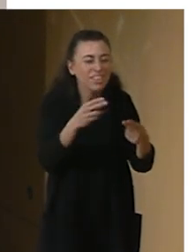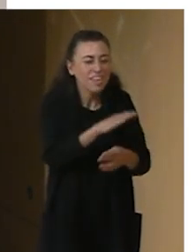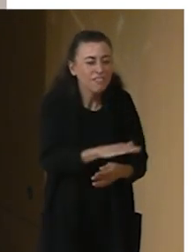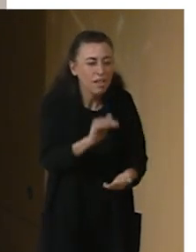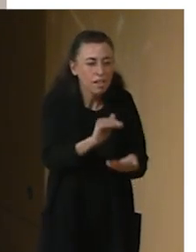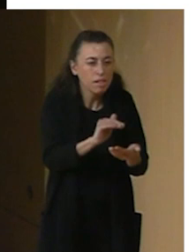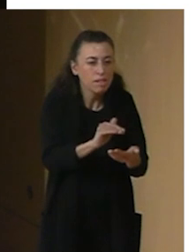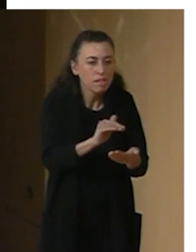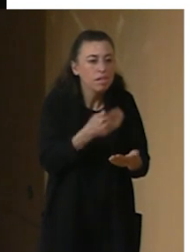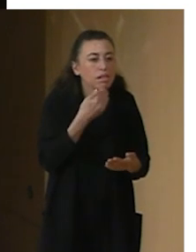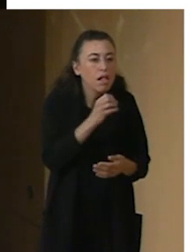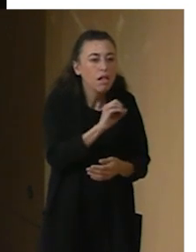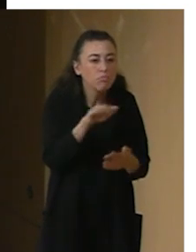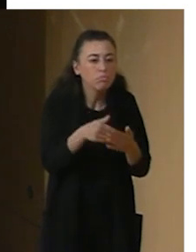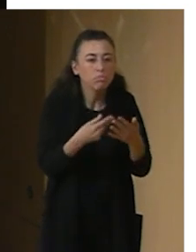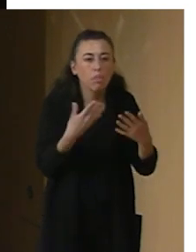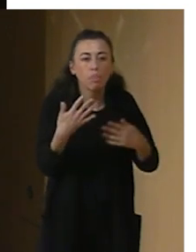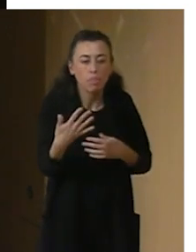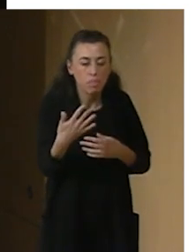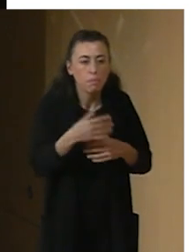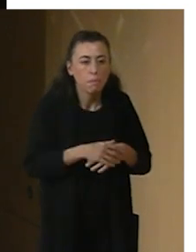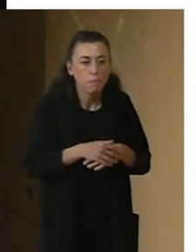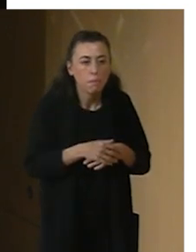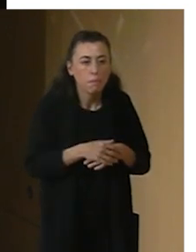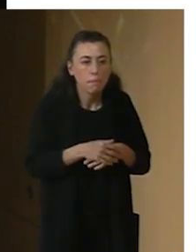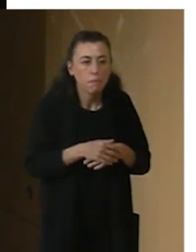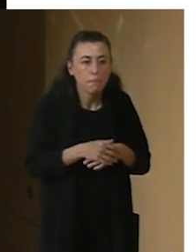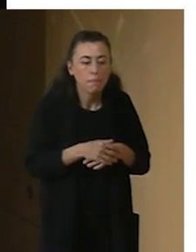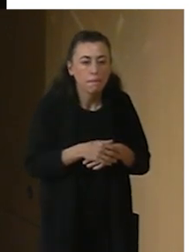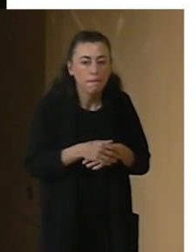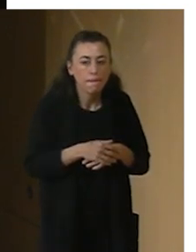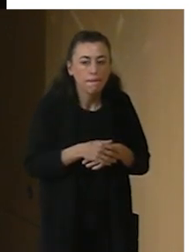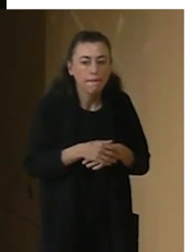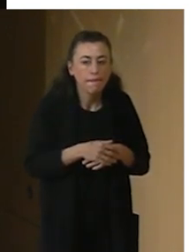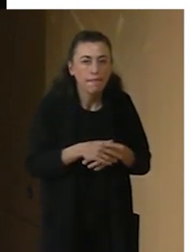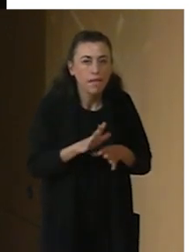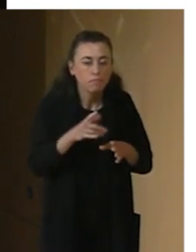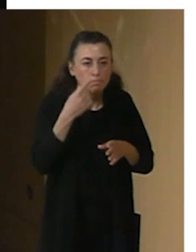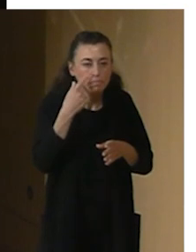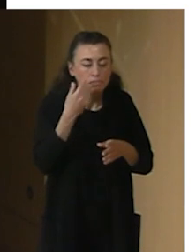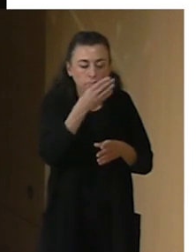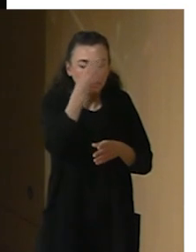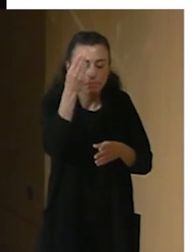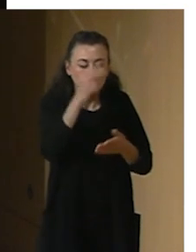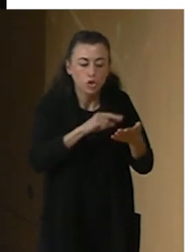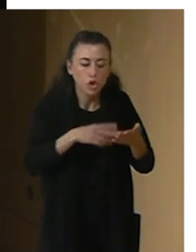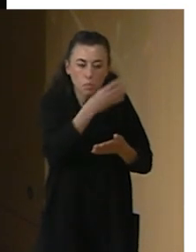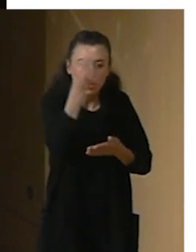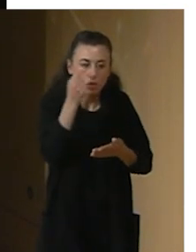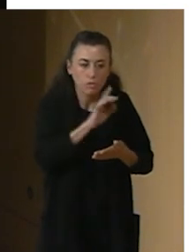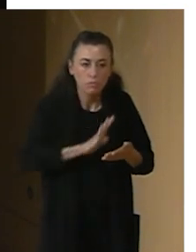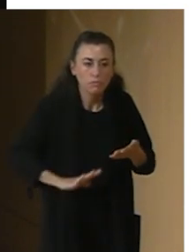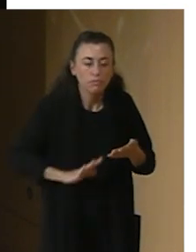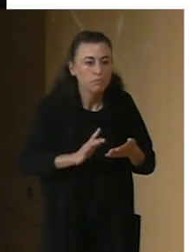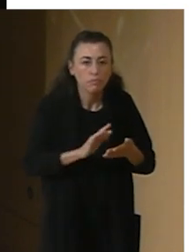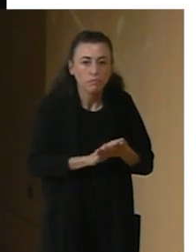años. Pero luego además tiene algunos aspectos, me he traído la chuleta porque si no se me olvida, que definen su